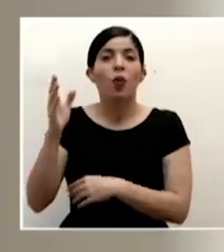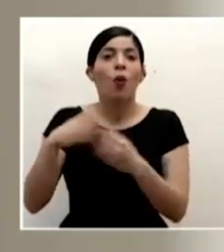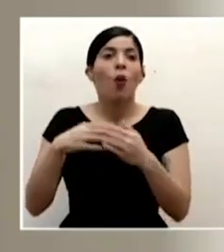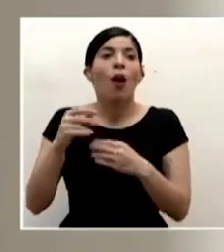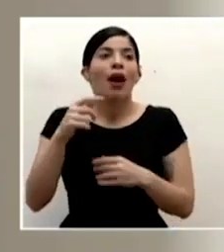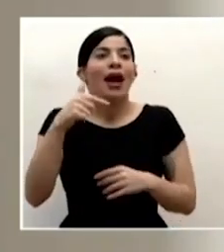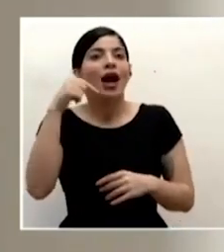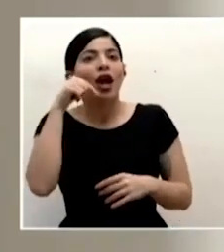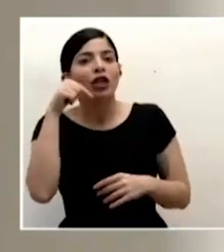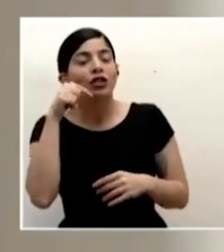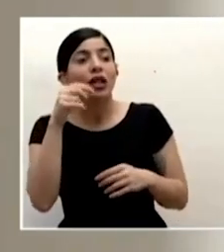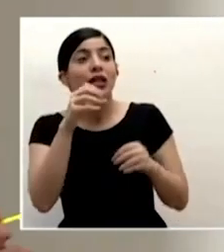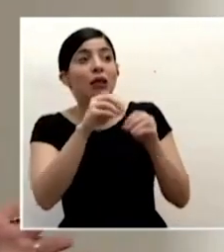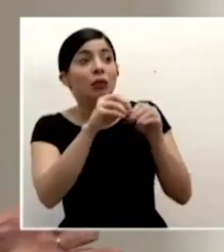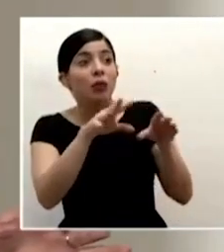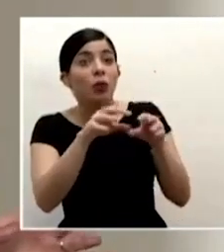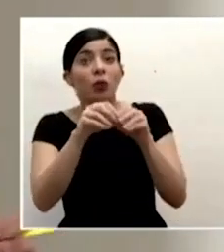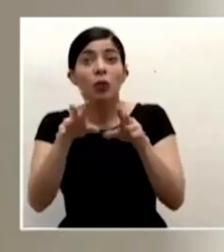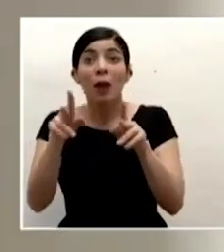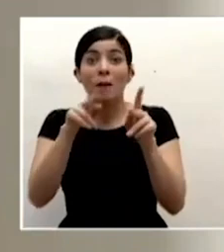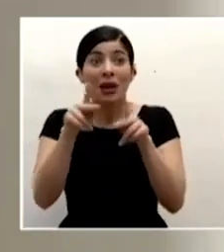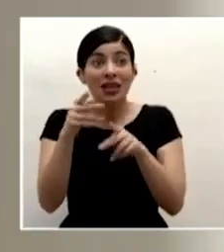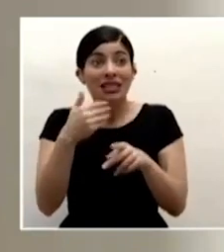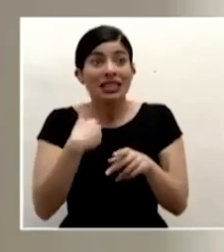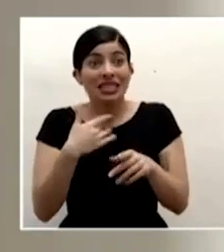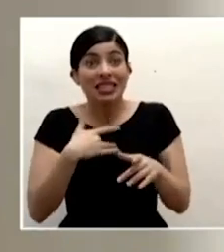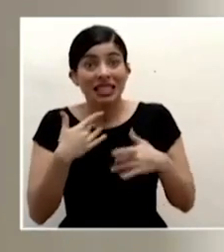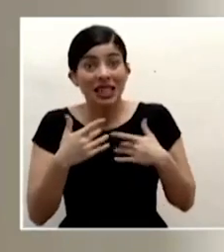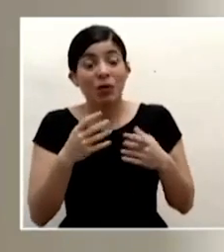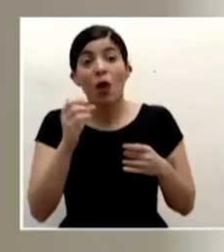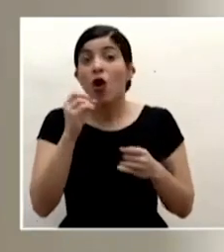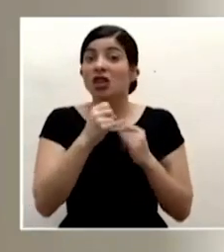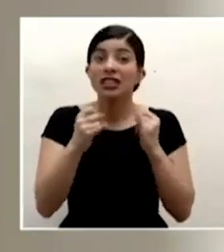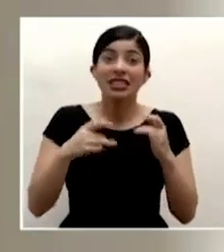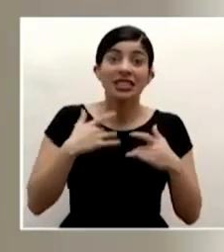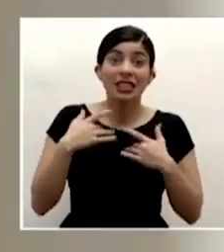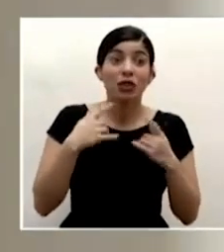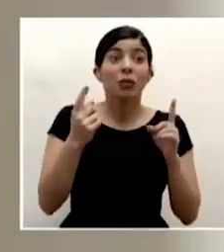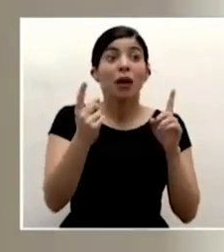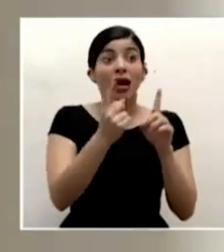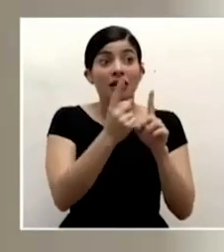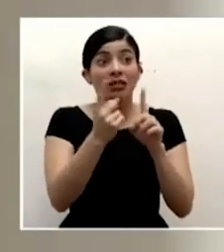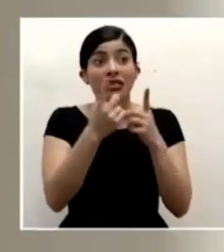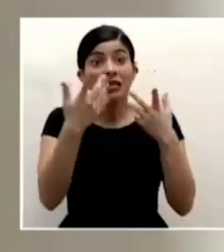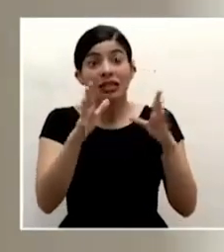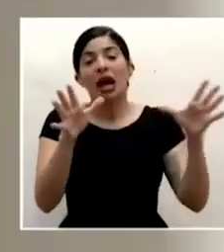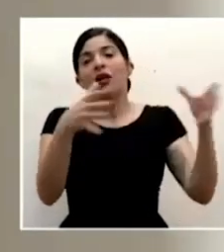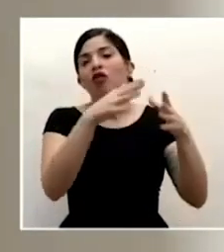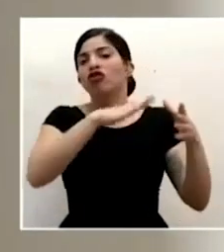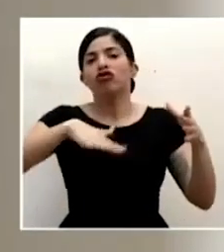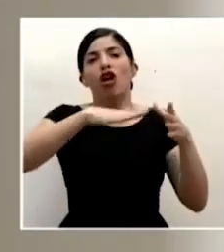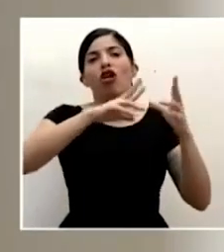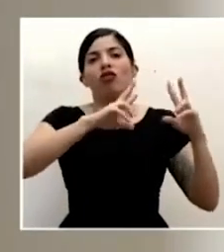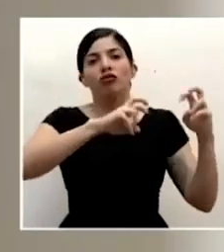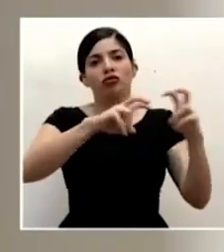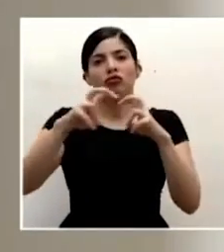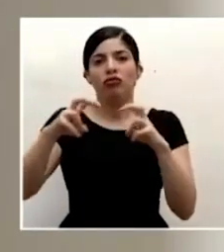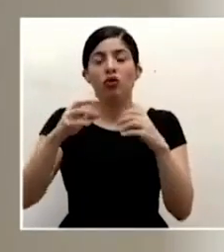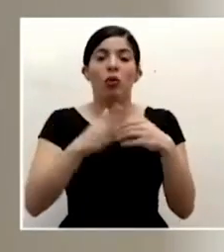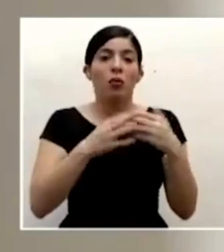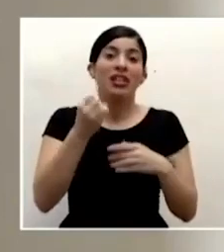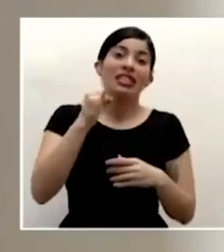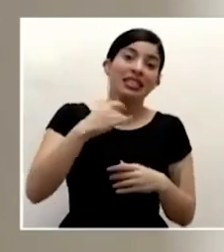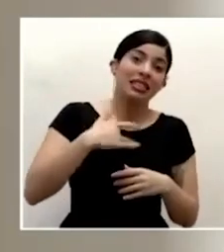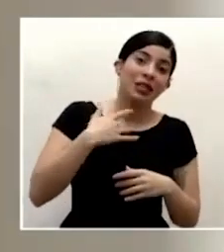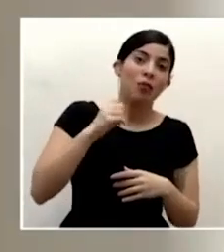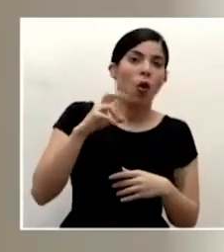absolutamente personas con síntomas y sin síntomas que hayan tenido contacto cercano y eso nos permite también ampliar el la capacidad de captación